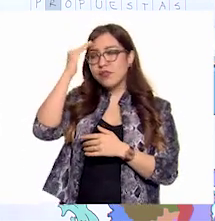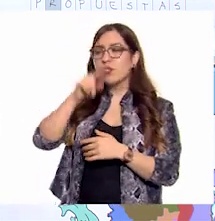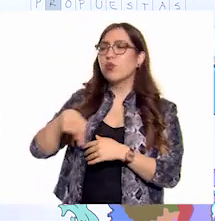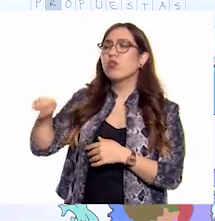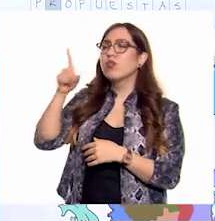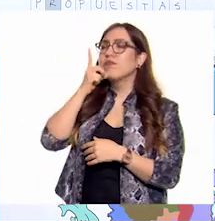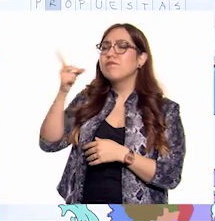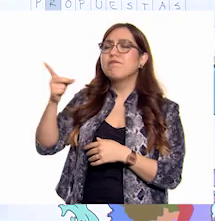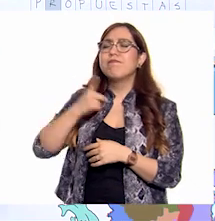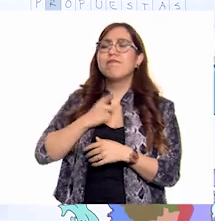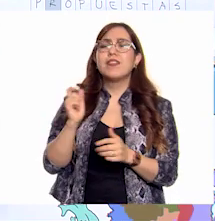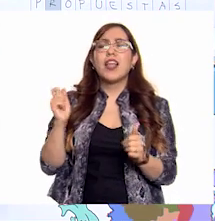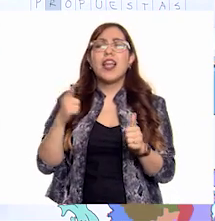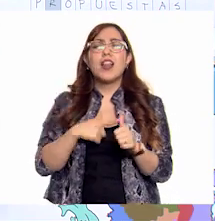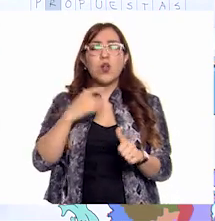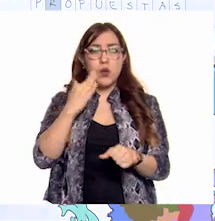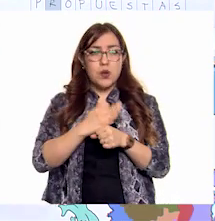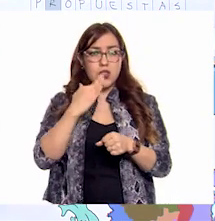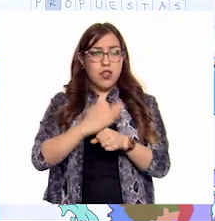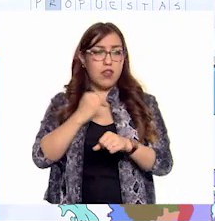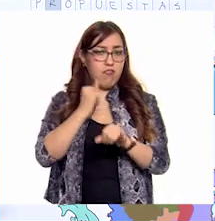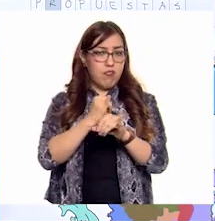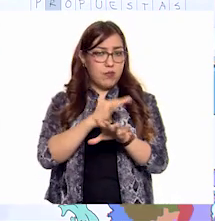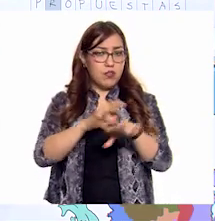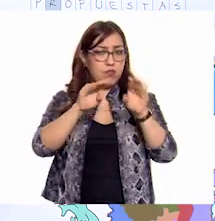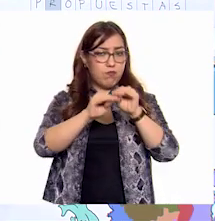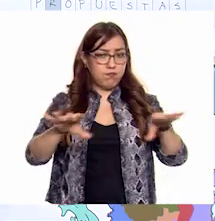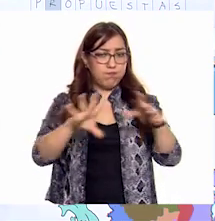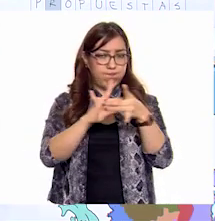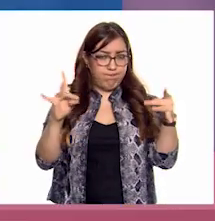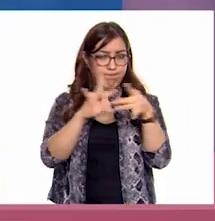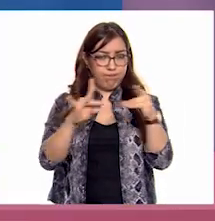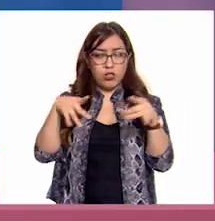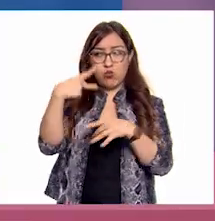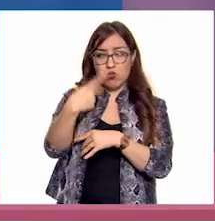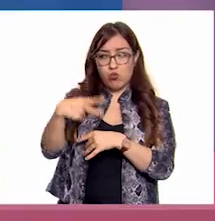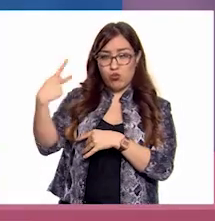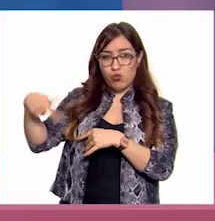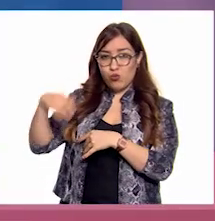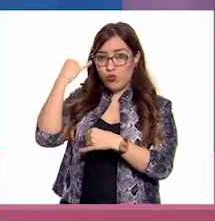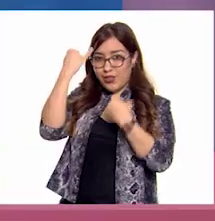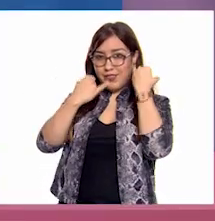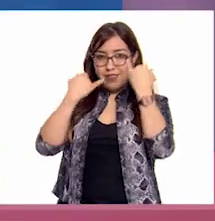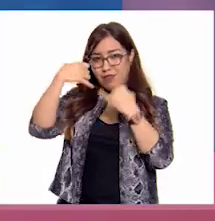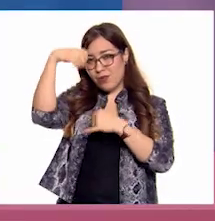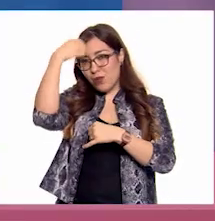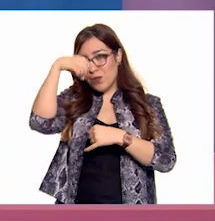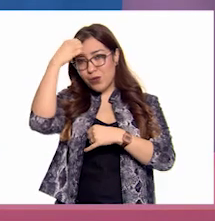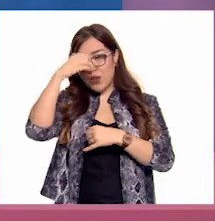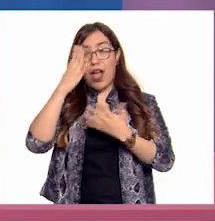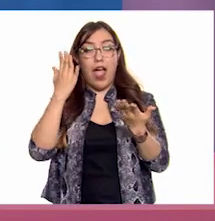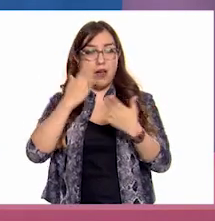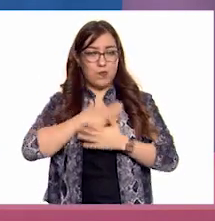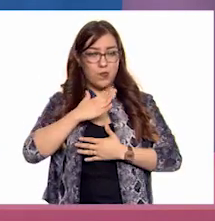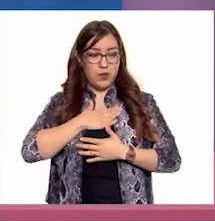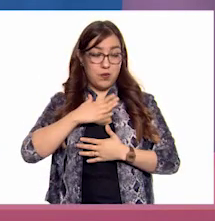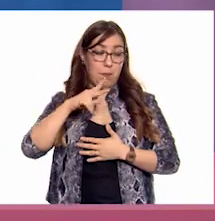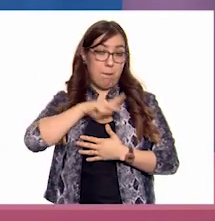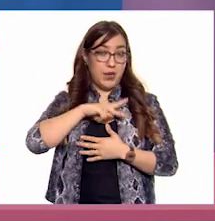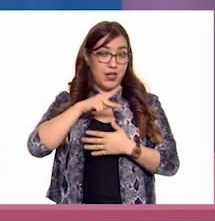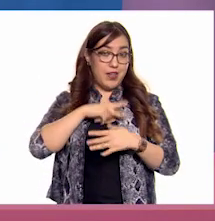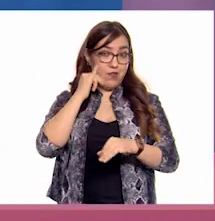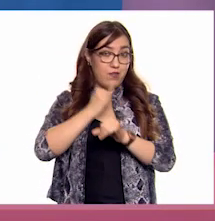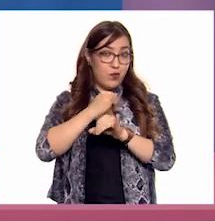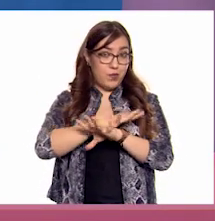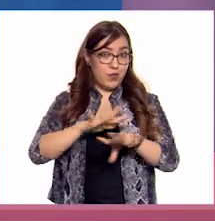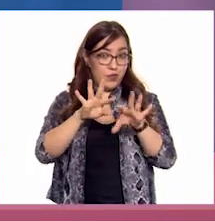pueden compartir con las niñas y niños que nos ven sobre cada una de sus posturas? Ah, pues yo tengo información importante. Por ello,